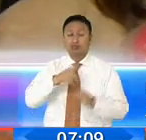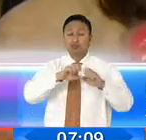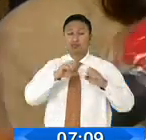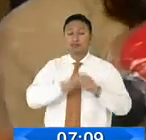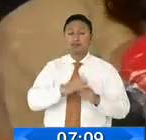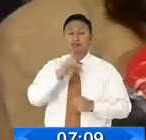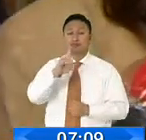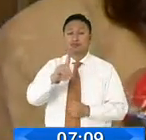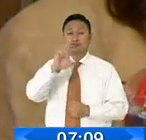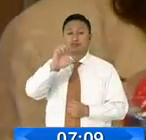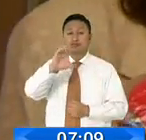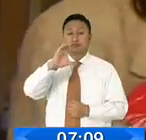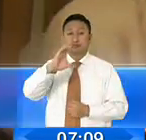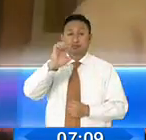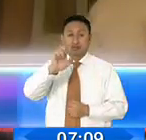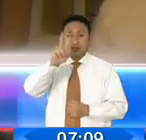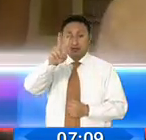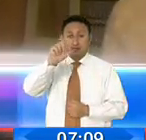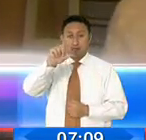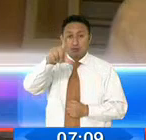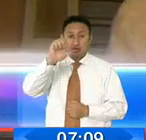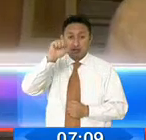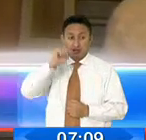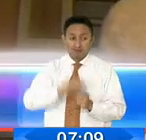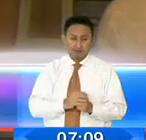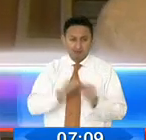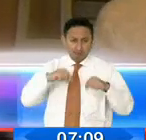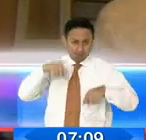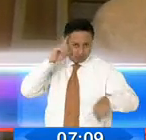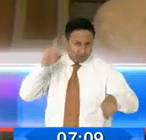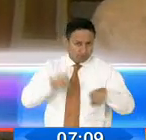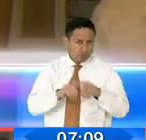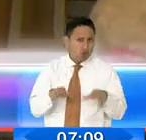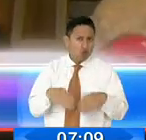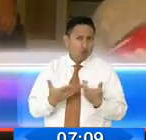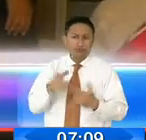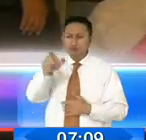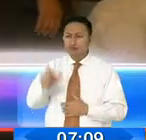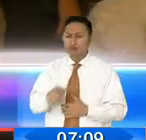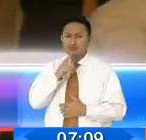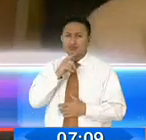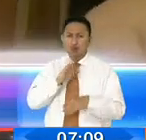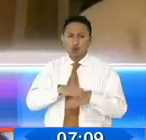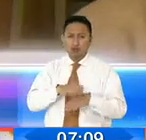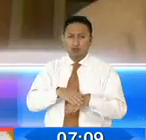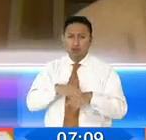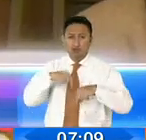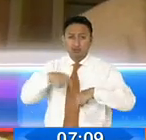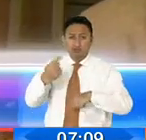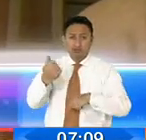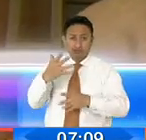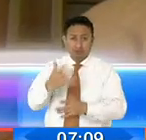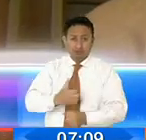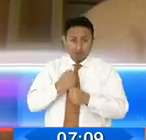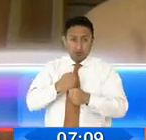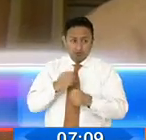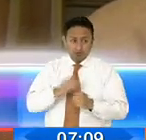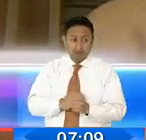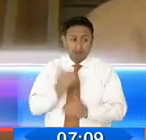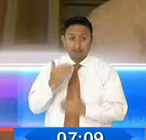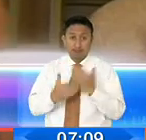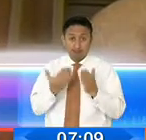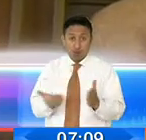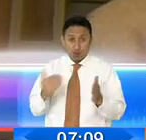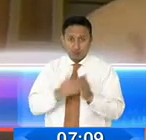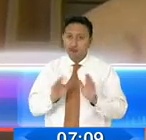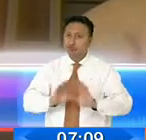todos coincidimos en la necesidad de identificar a los responsables, de recuperar el dinero y de evitar que algo así vuelva a